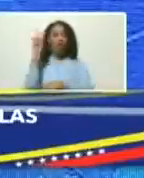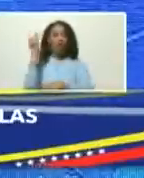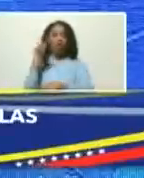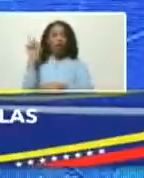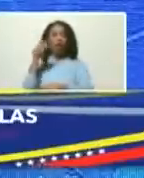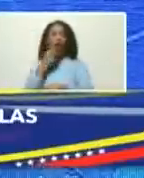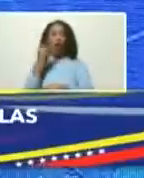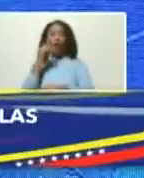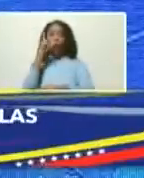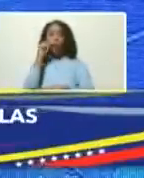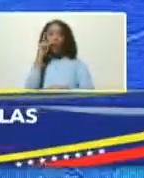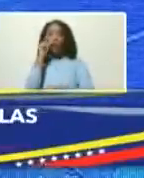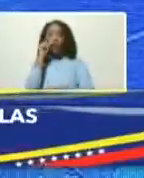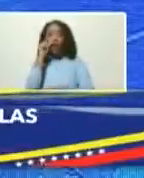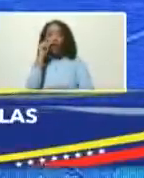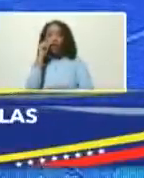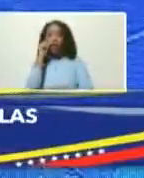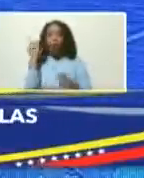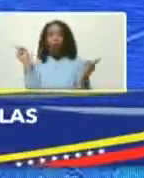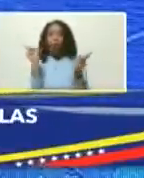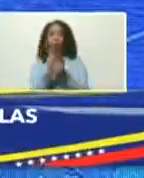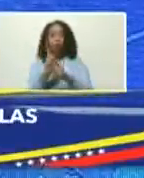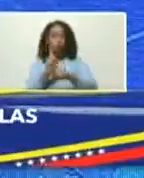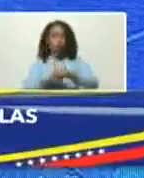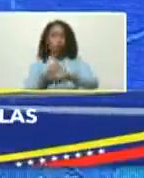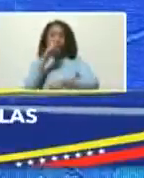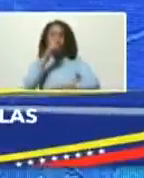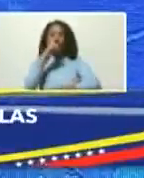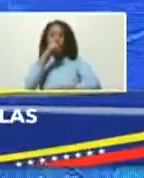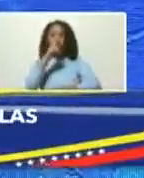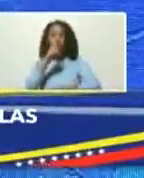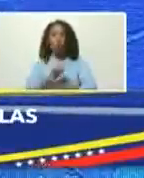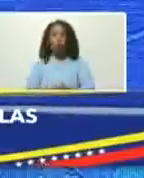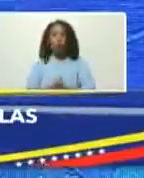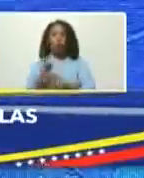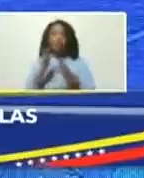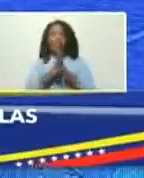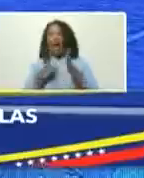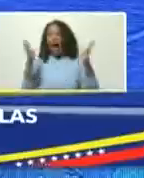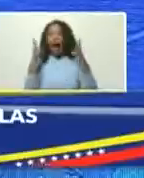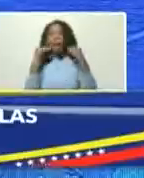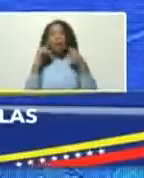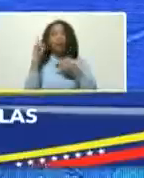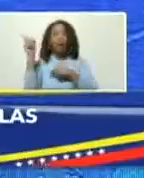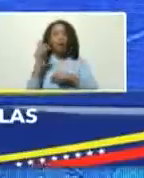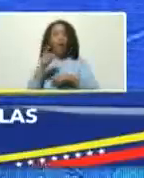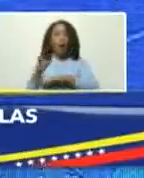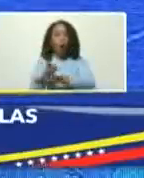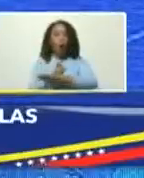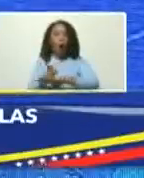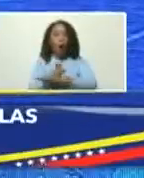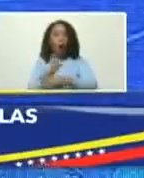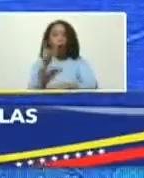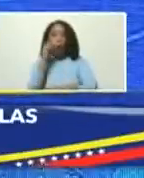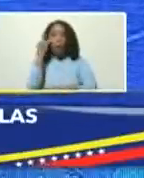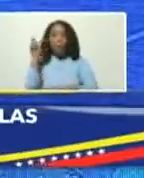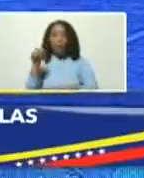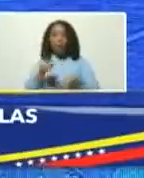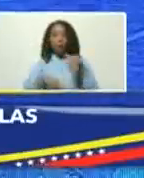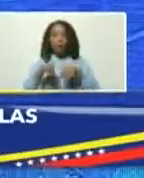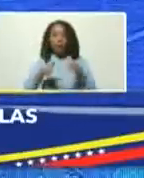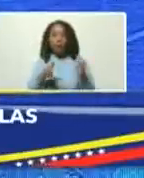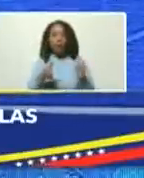muchacho de corta edad y gran experiencia este muchacho gobernador electo